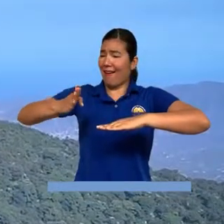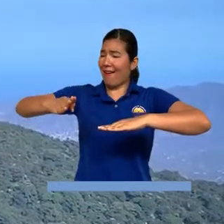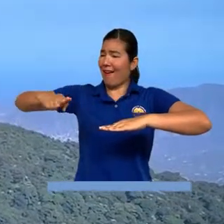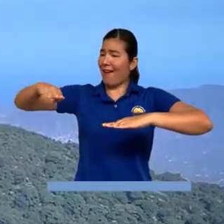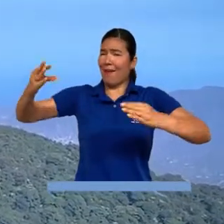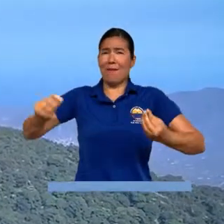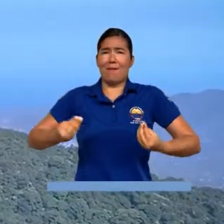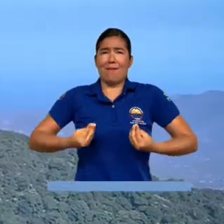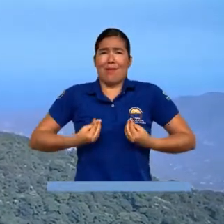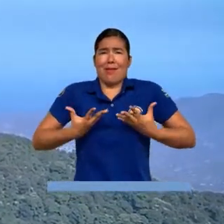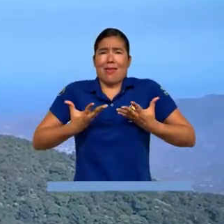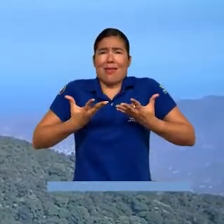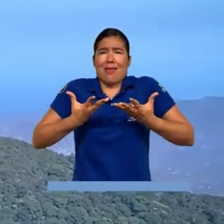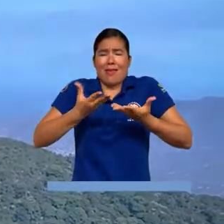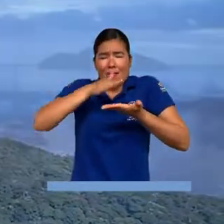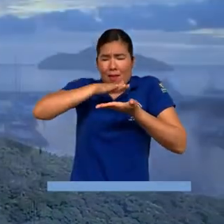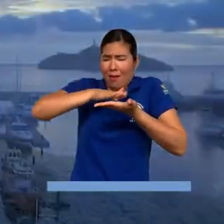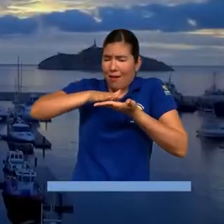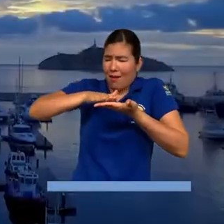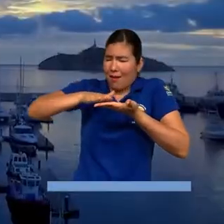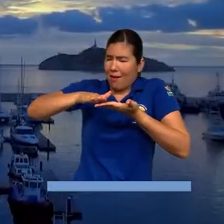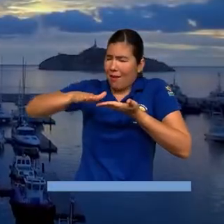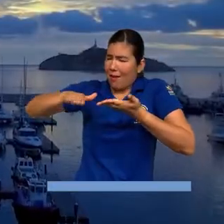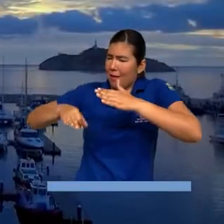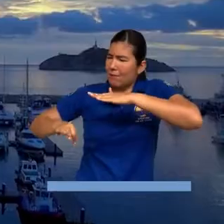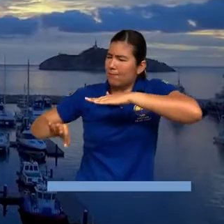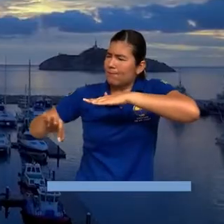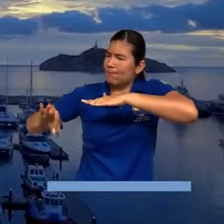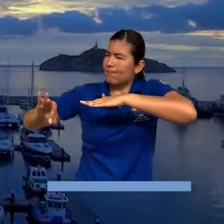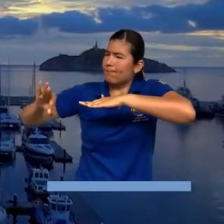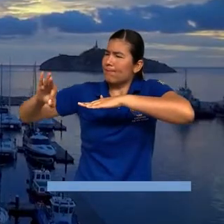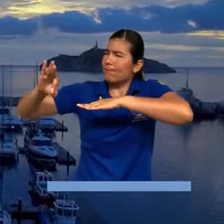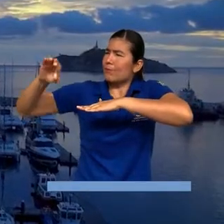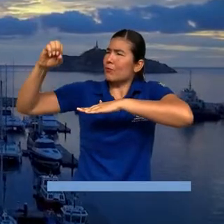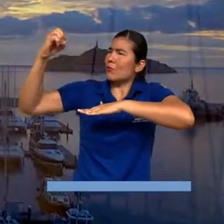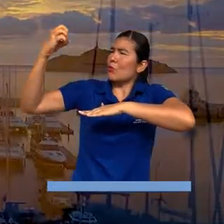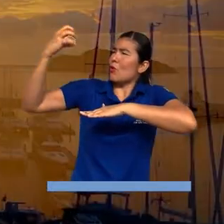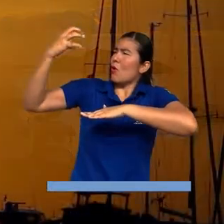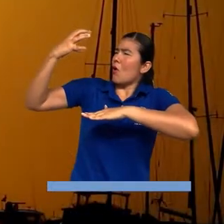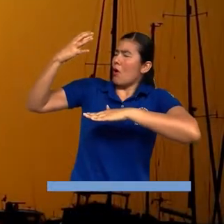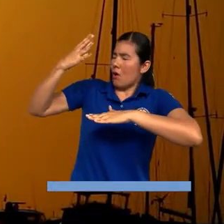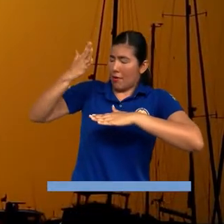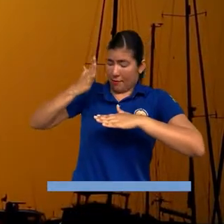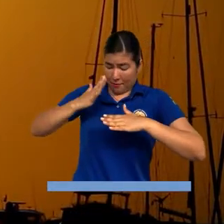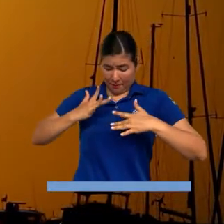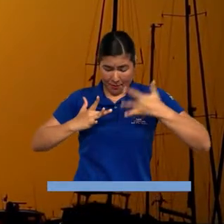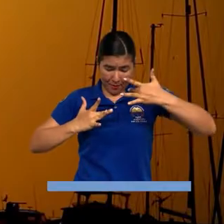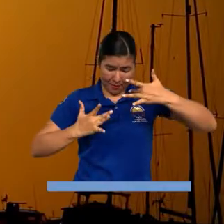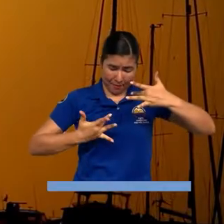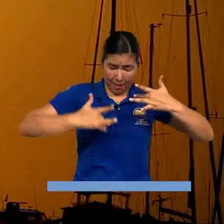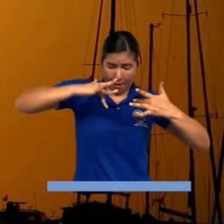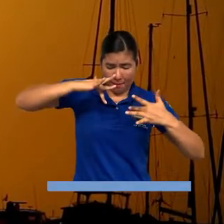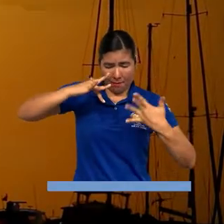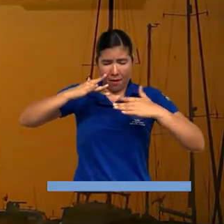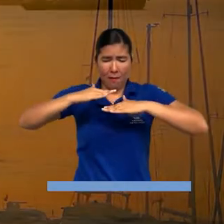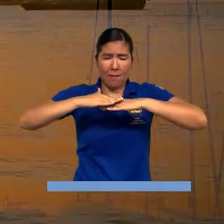pródigo valle el soberano sol